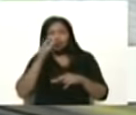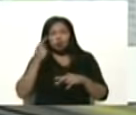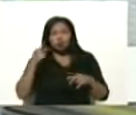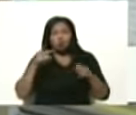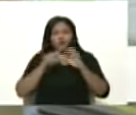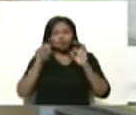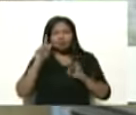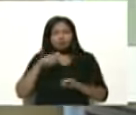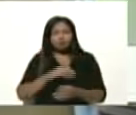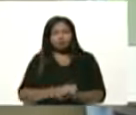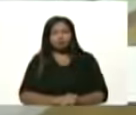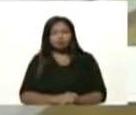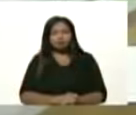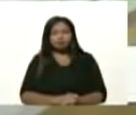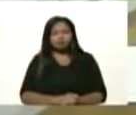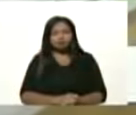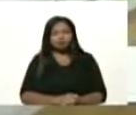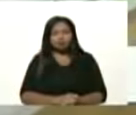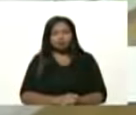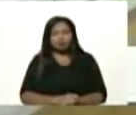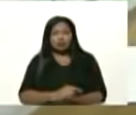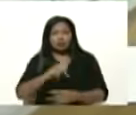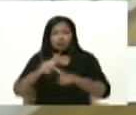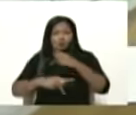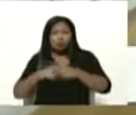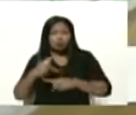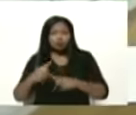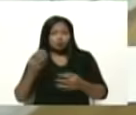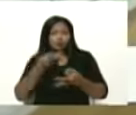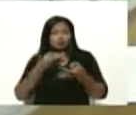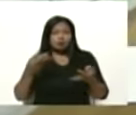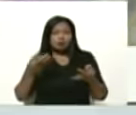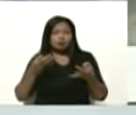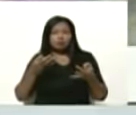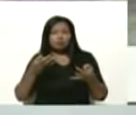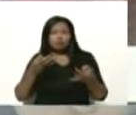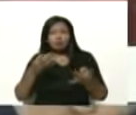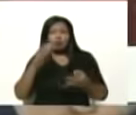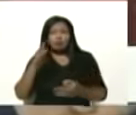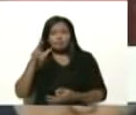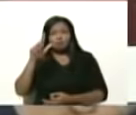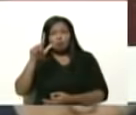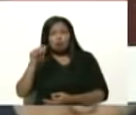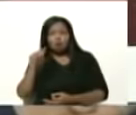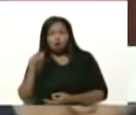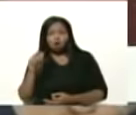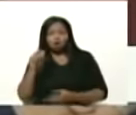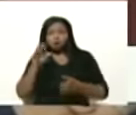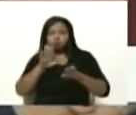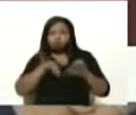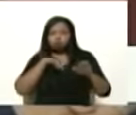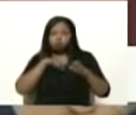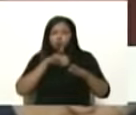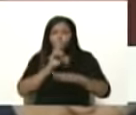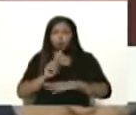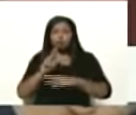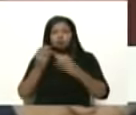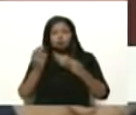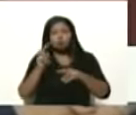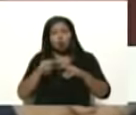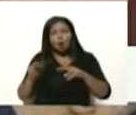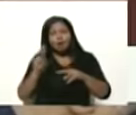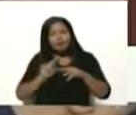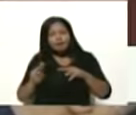ejemplo, esta fábrica produce el famoso bloc lustrillo, presidente, que utilizan muchos nuestros niños y nuestras